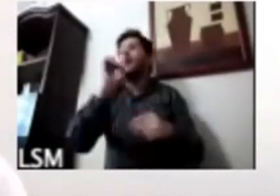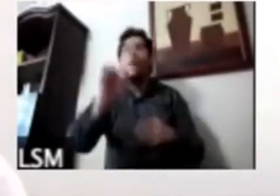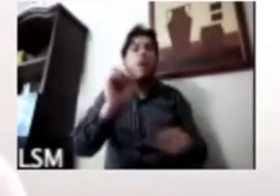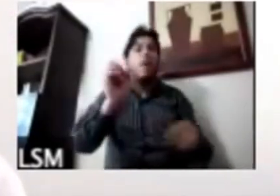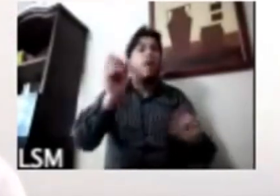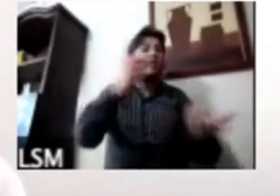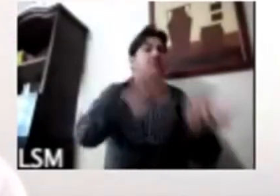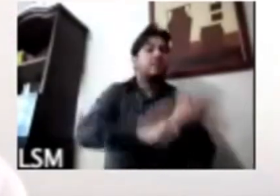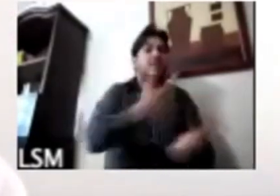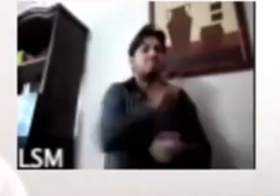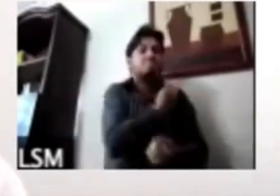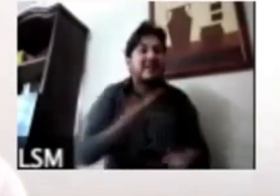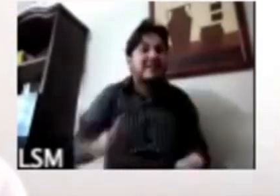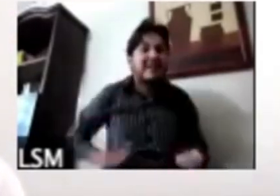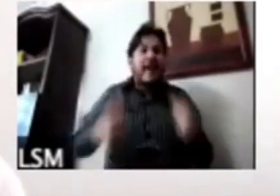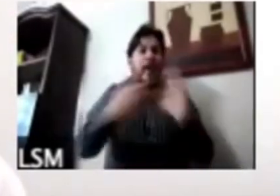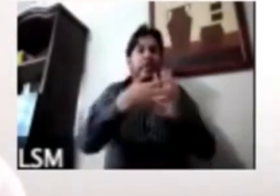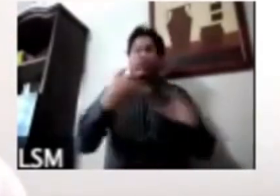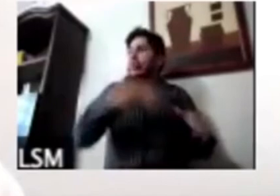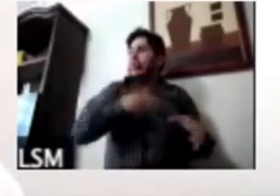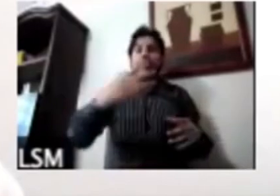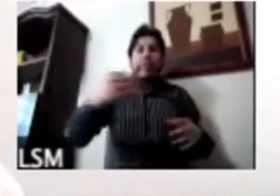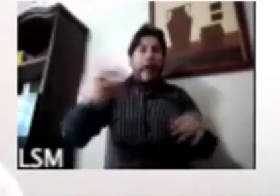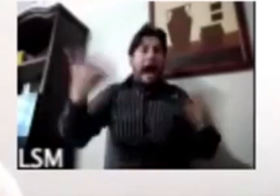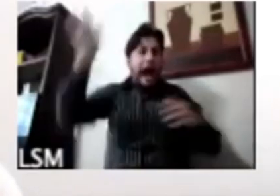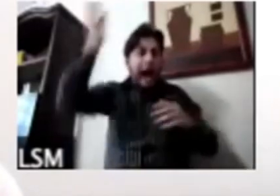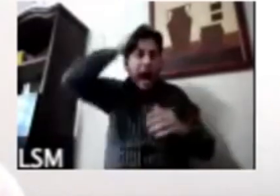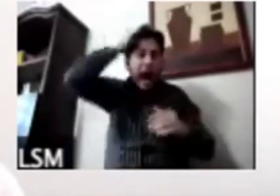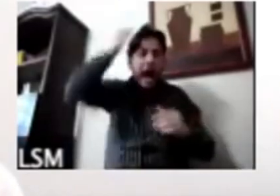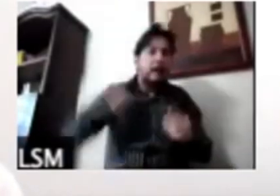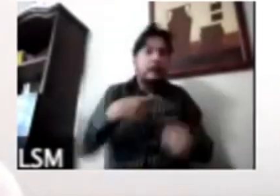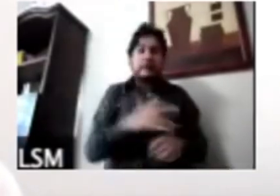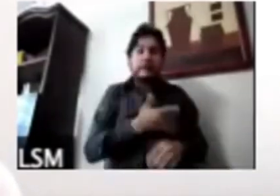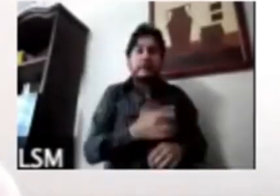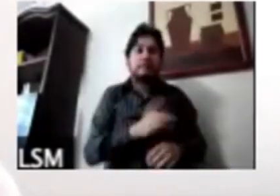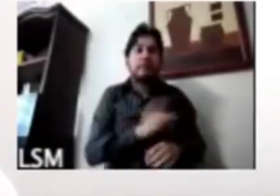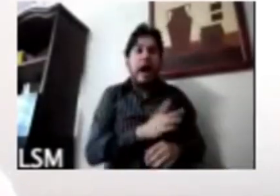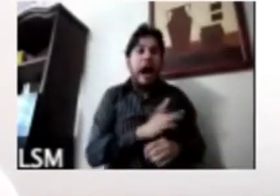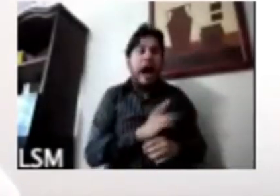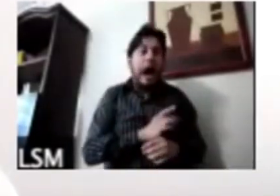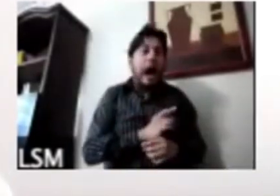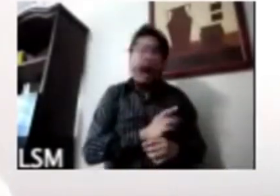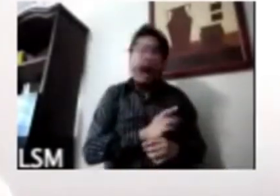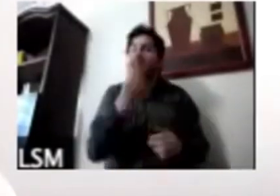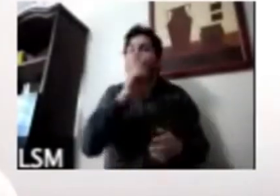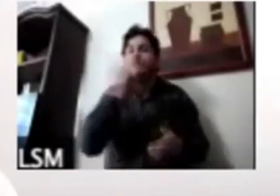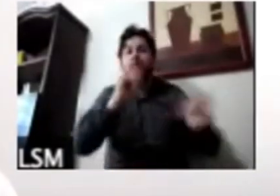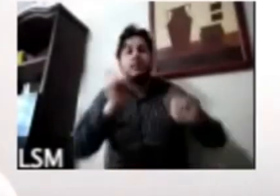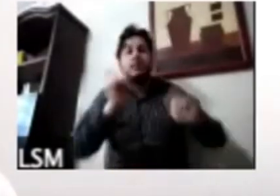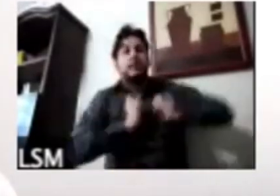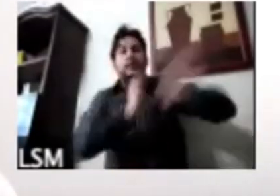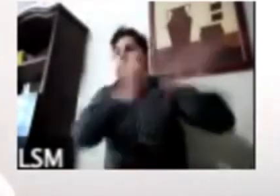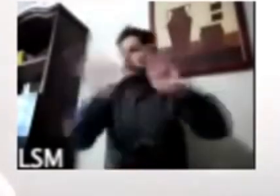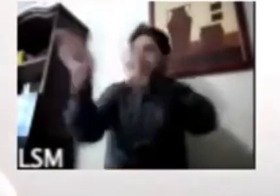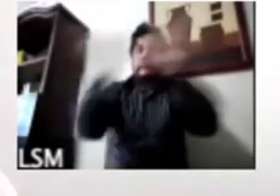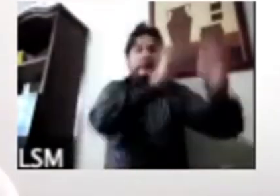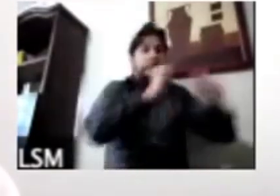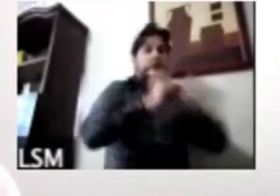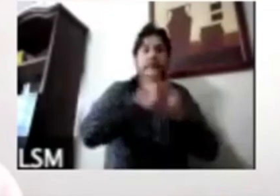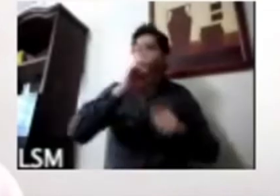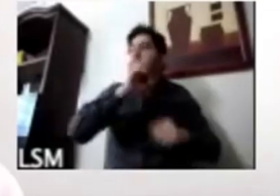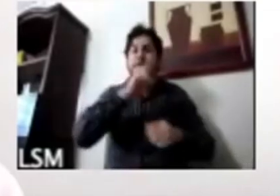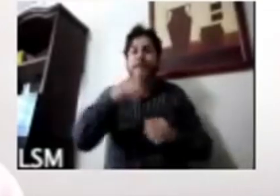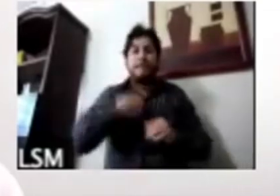la gente empezó a adquirir una conciencia distinta y ese temor hace que digan de esta manera nos vamos a mantener protegidos